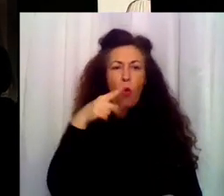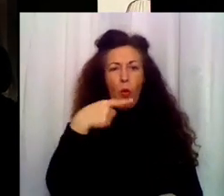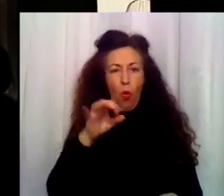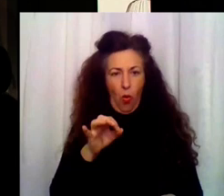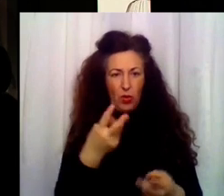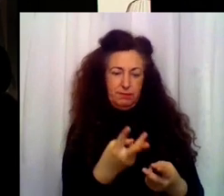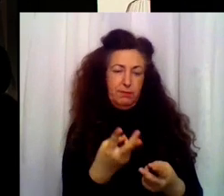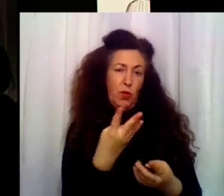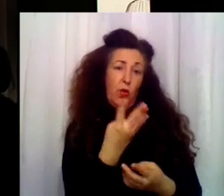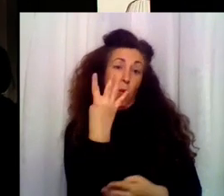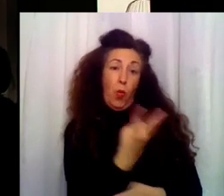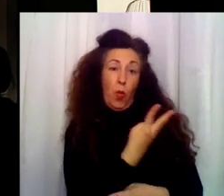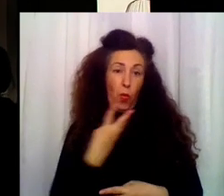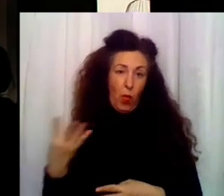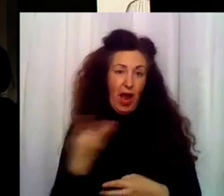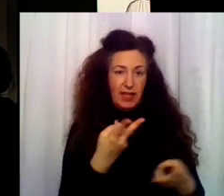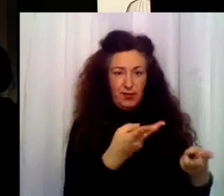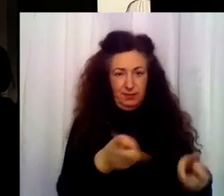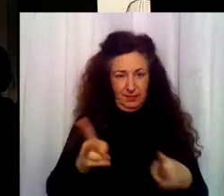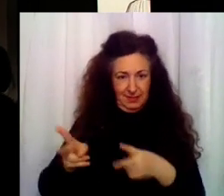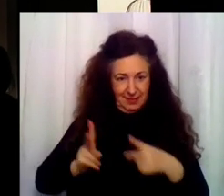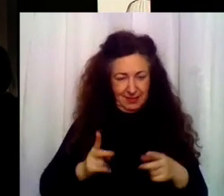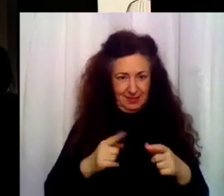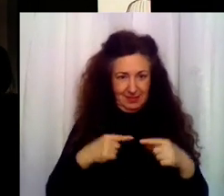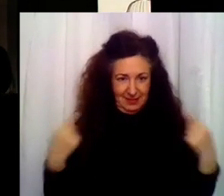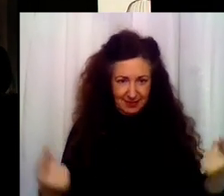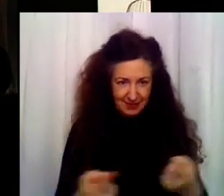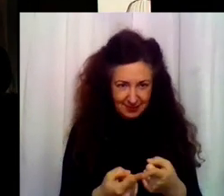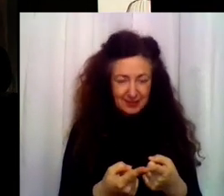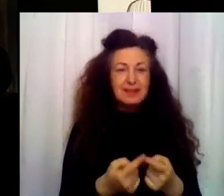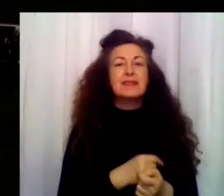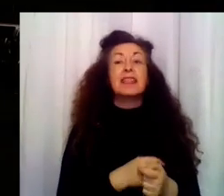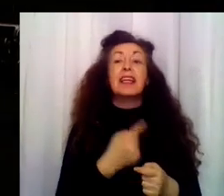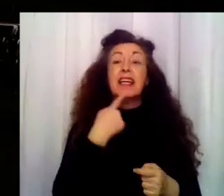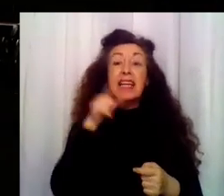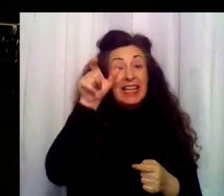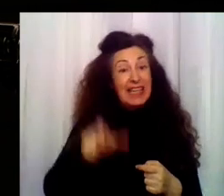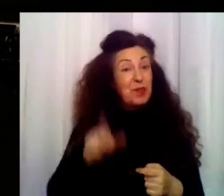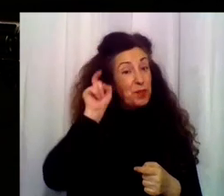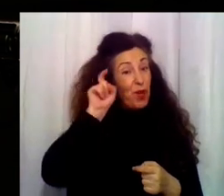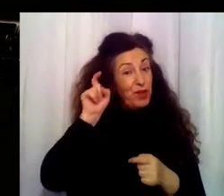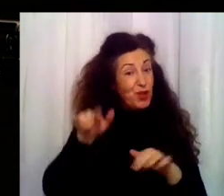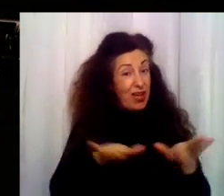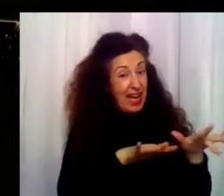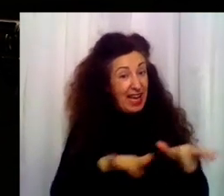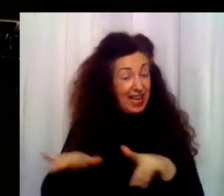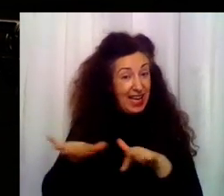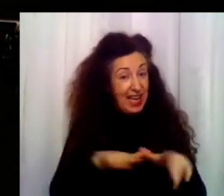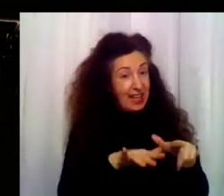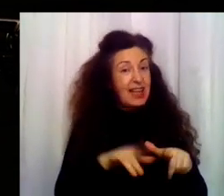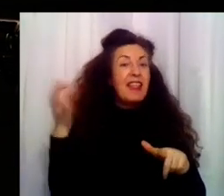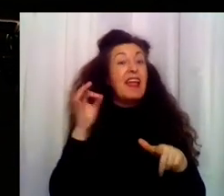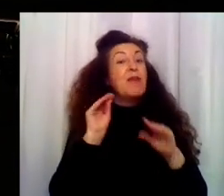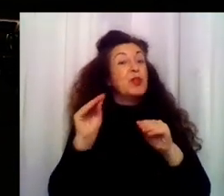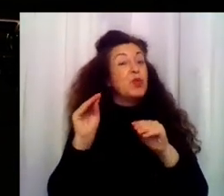por favor, acerca de esas sillas. Sí. Le he dicho a Esmeralda que podríamos incluir la música en nuestras actividades. Ya estuve en otras cárceles.